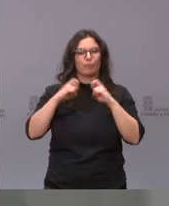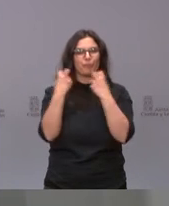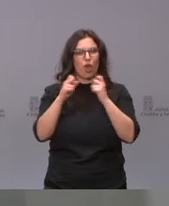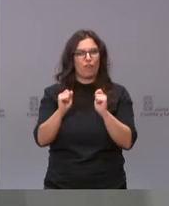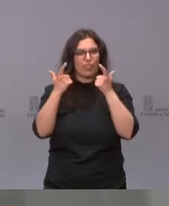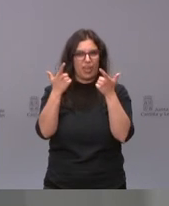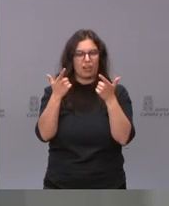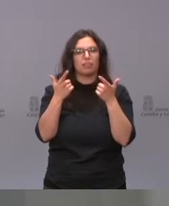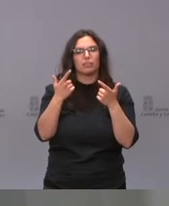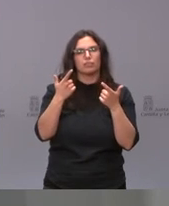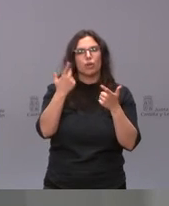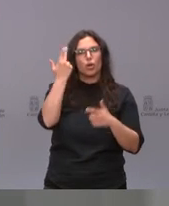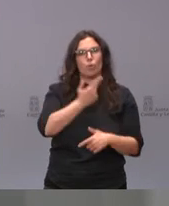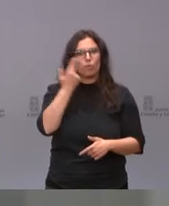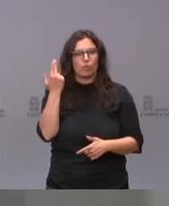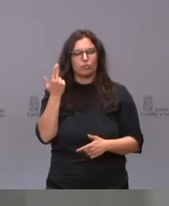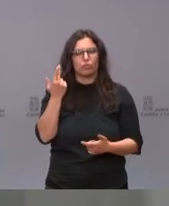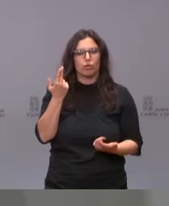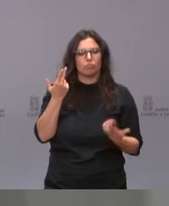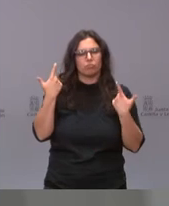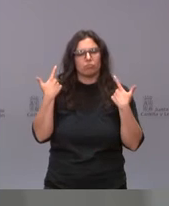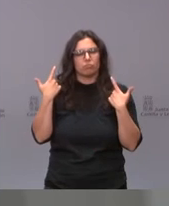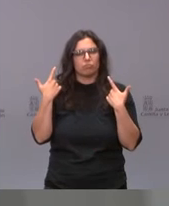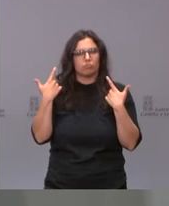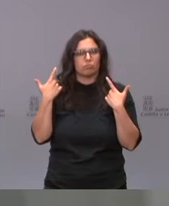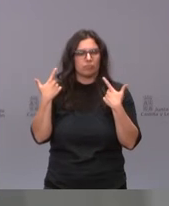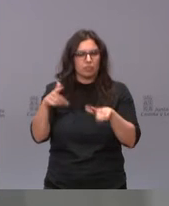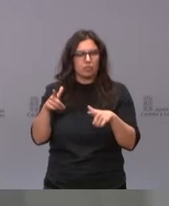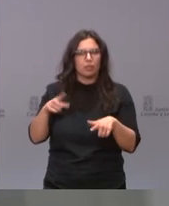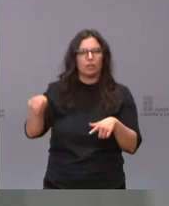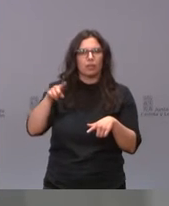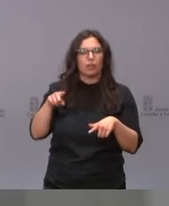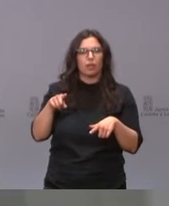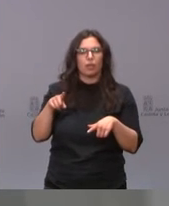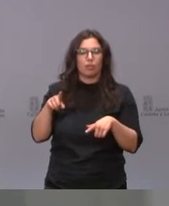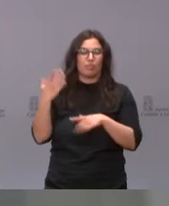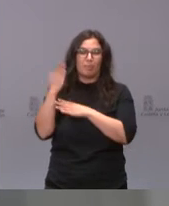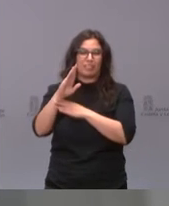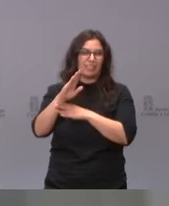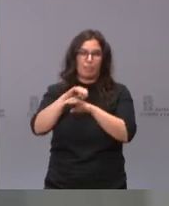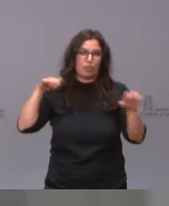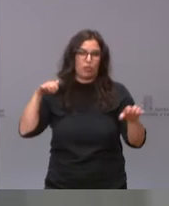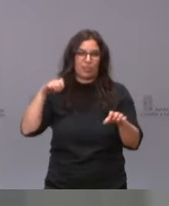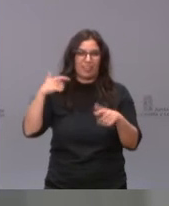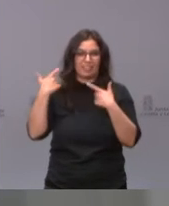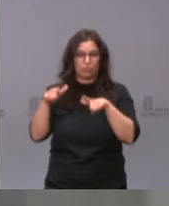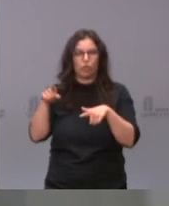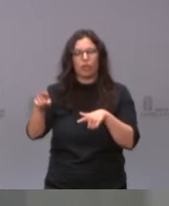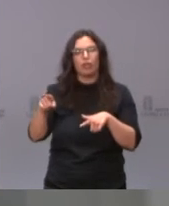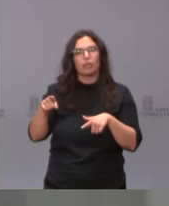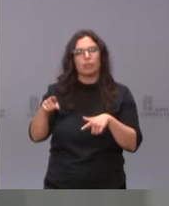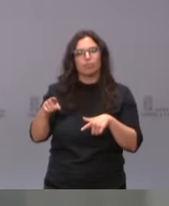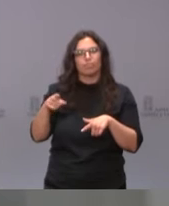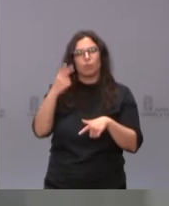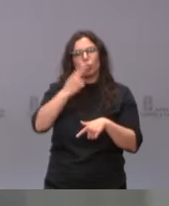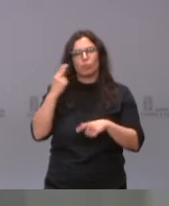se comprometen como sector más, como entidad empresarial más representativa del sector a mantener activa esta mesa